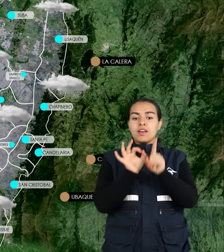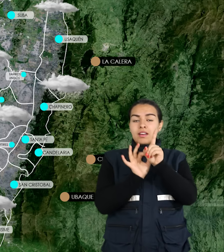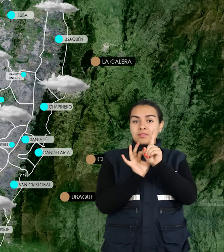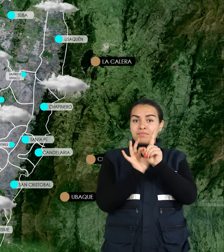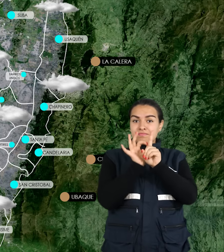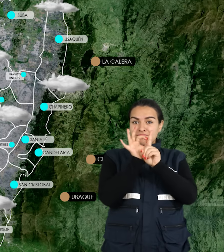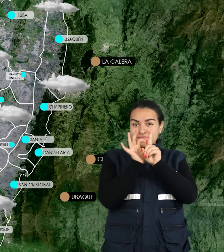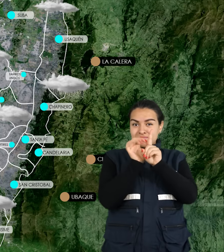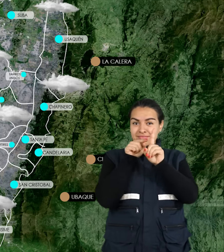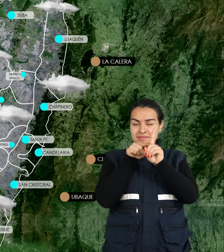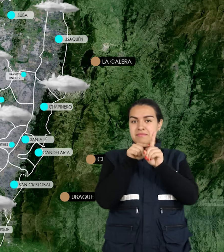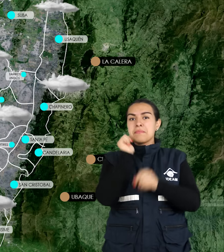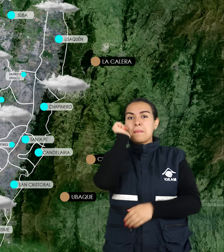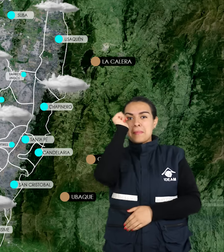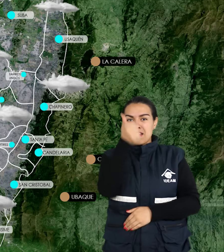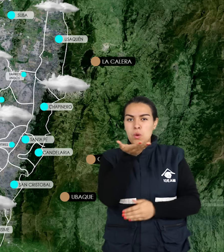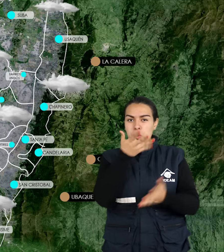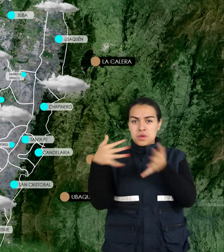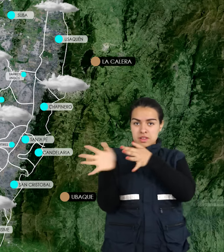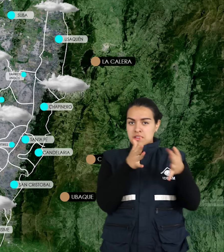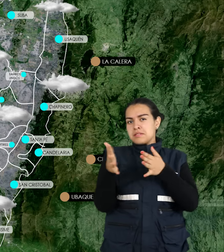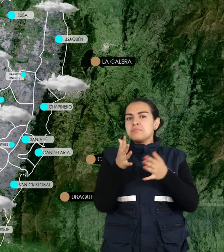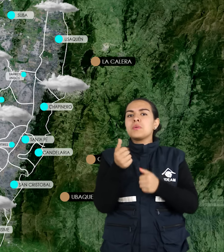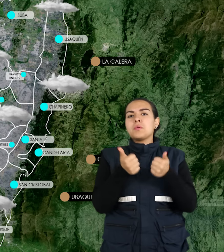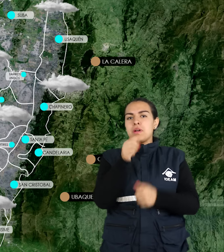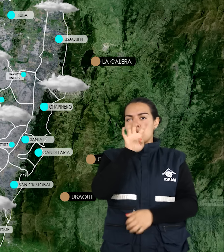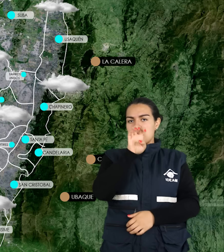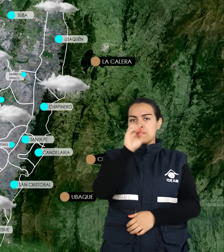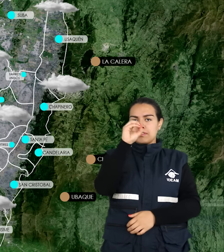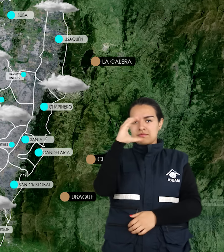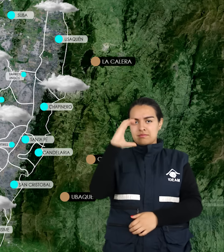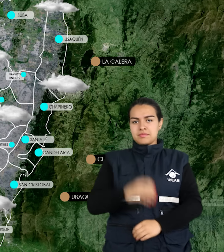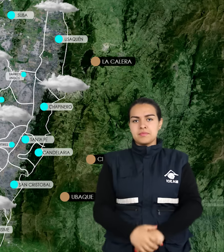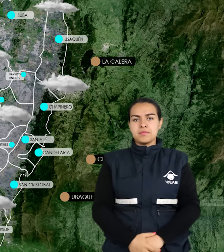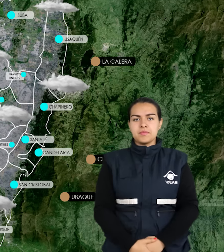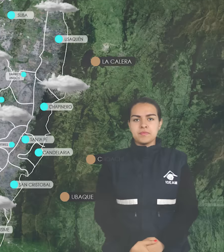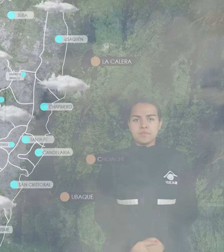temperatura mínima del aire para el día de mañana se aproximará a los 9 grados Celsius.